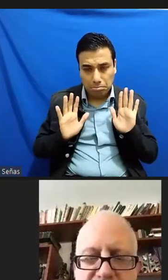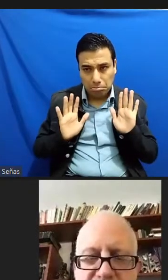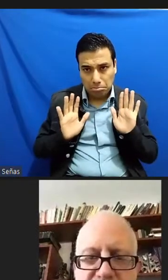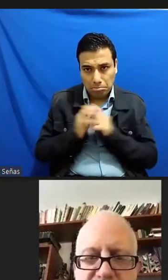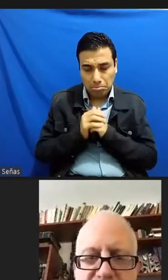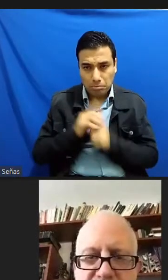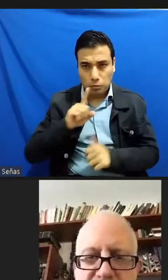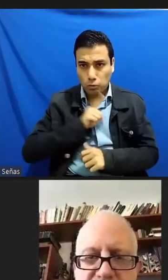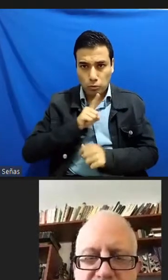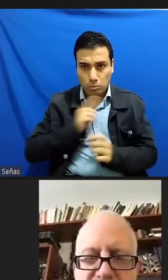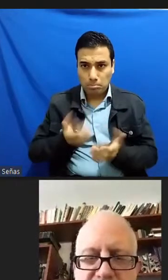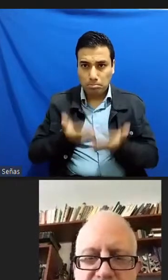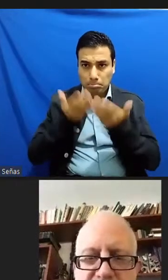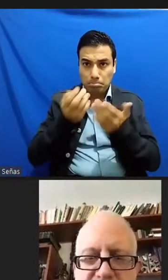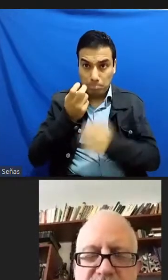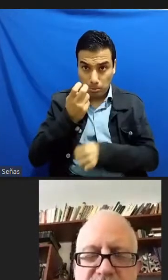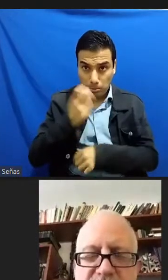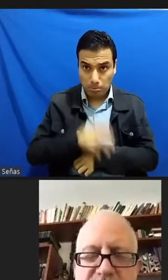respecto a eso ¿no?